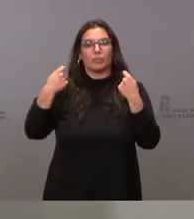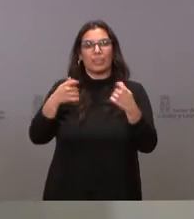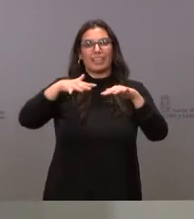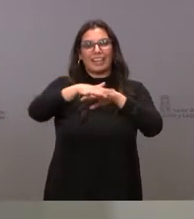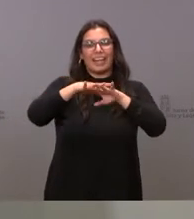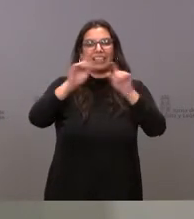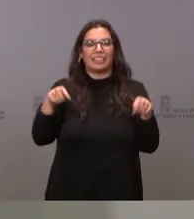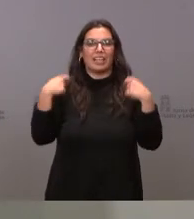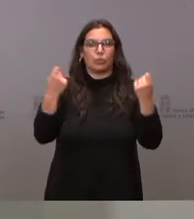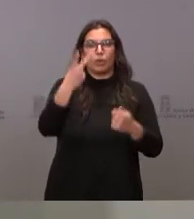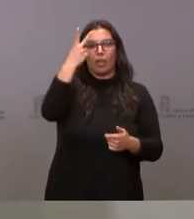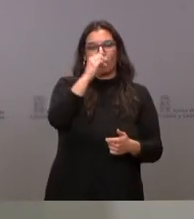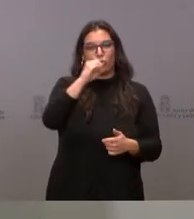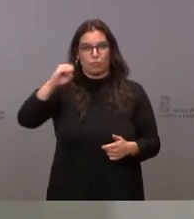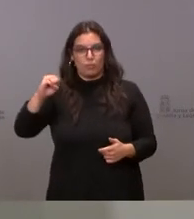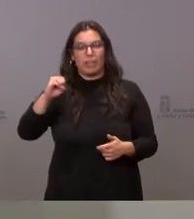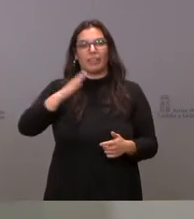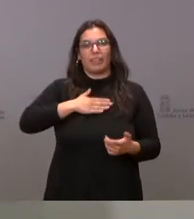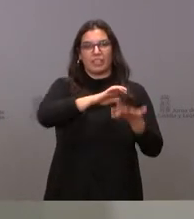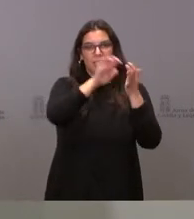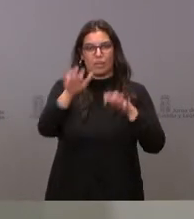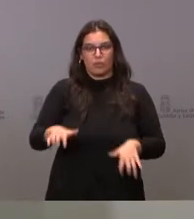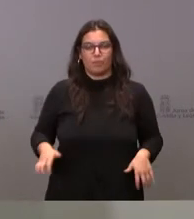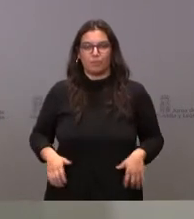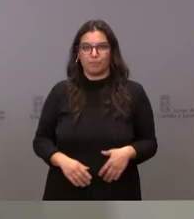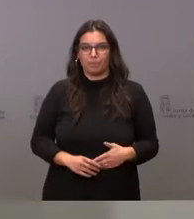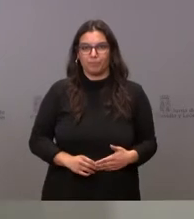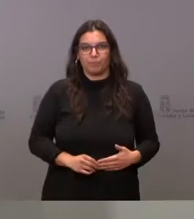Natura 2000 de Castilla y León.